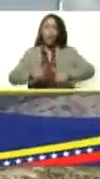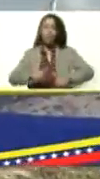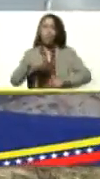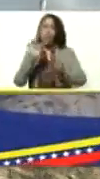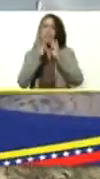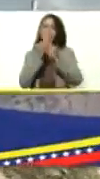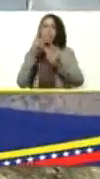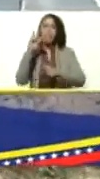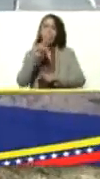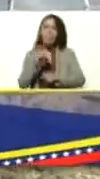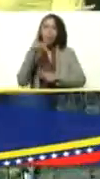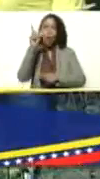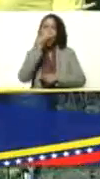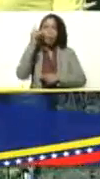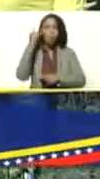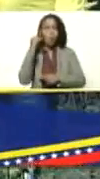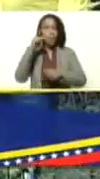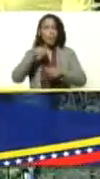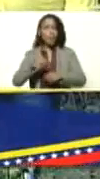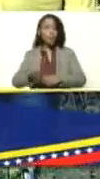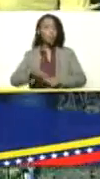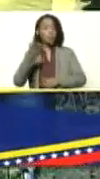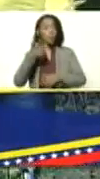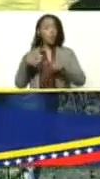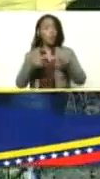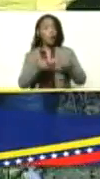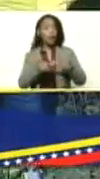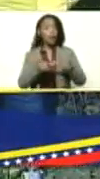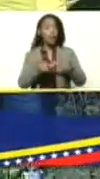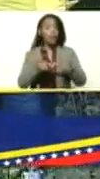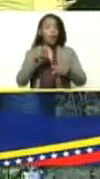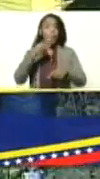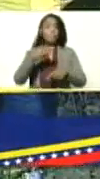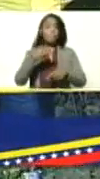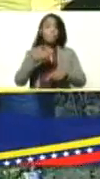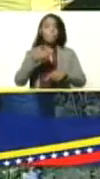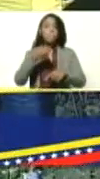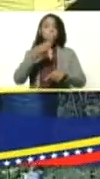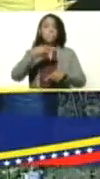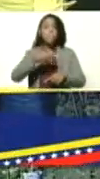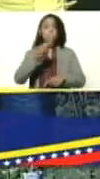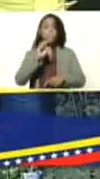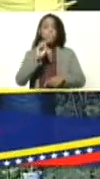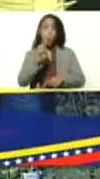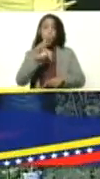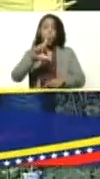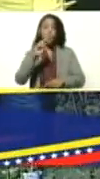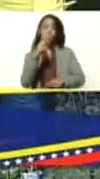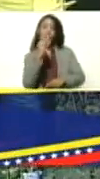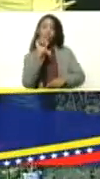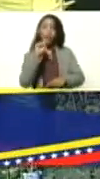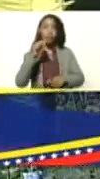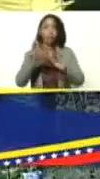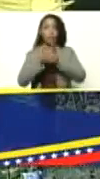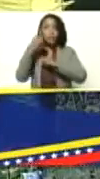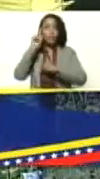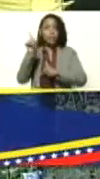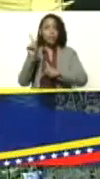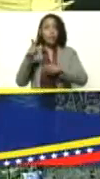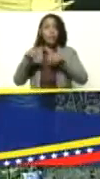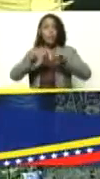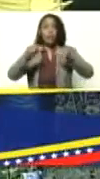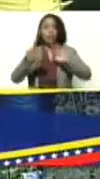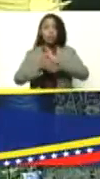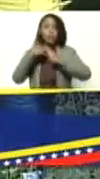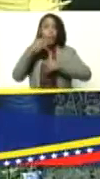también de los hombres y mujeres de este importante sector de la pulvia de la pulvia del municipio aguasai tierra de la curagua nos explique